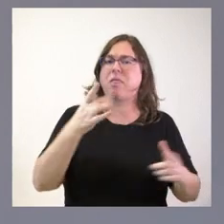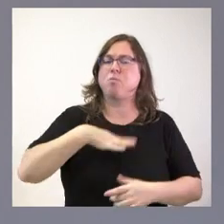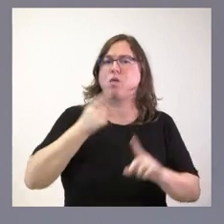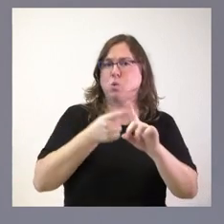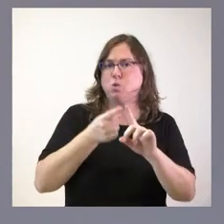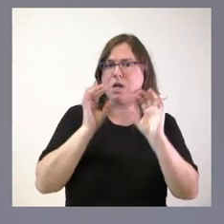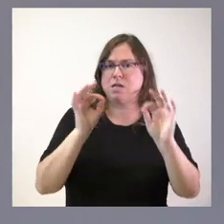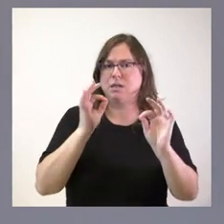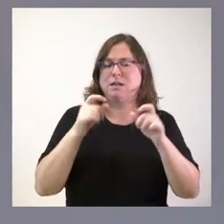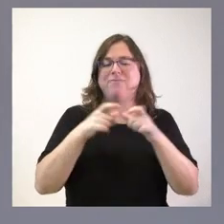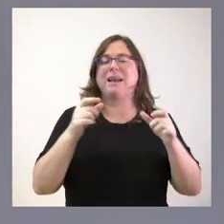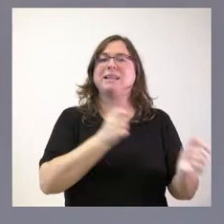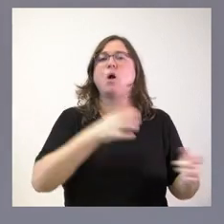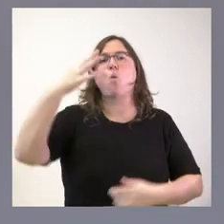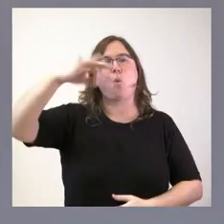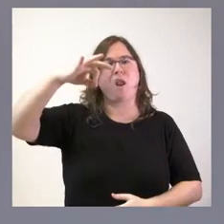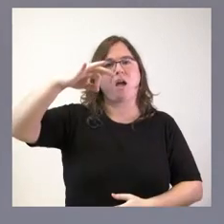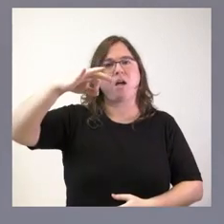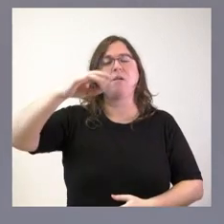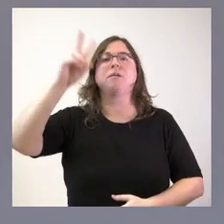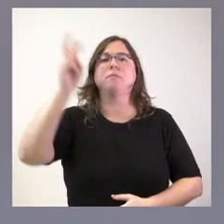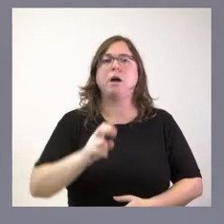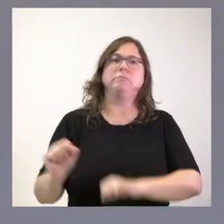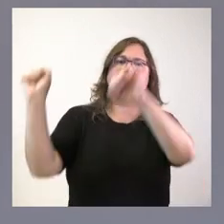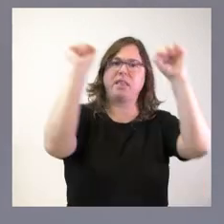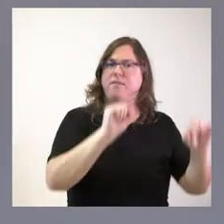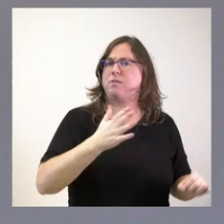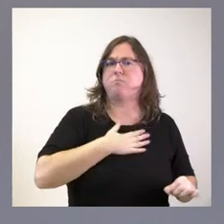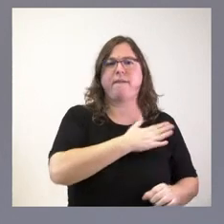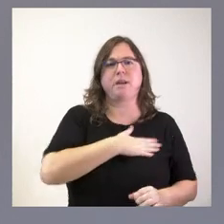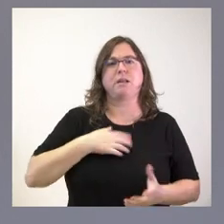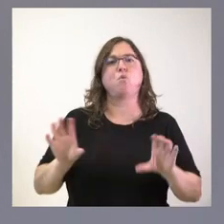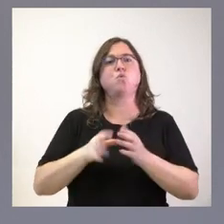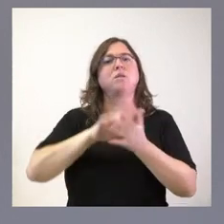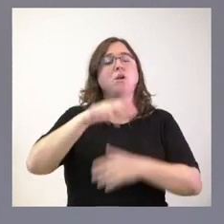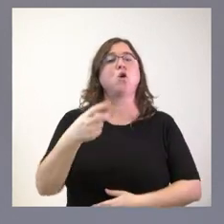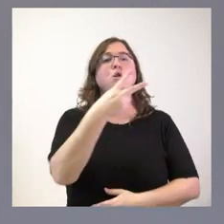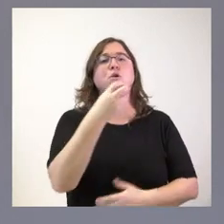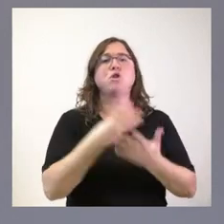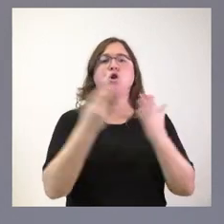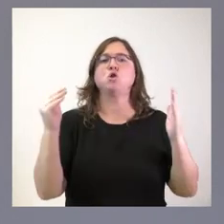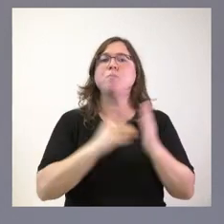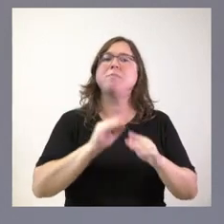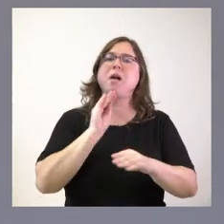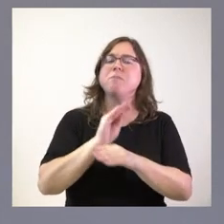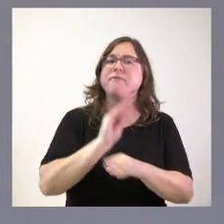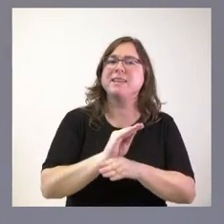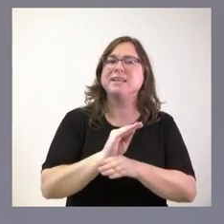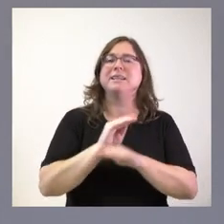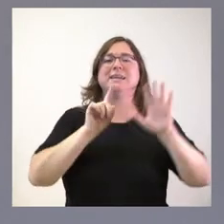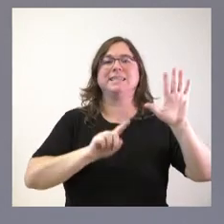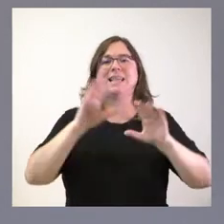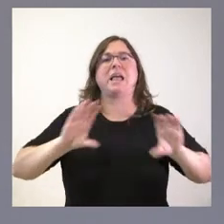condición de la tarjeta sanitaria única que siempre hemos defendido desde la Junta de Castilla y León. 218.000 euros para el mantenimiento de 63